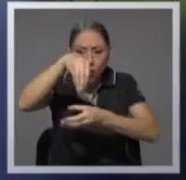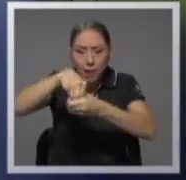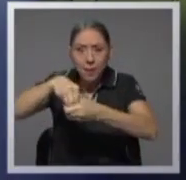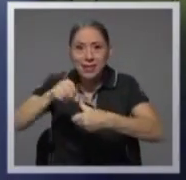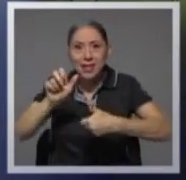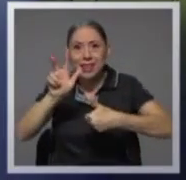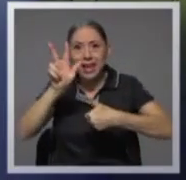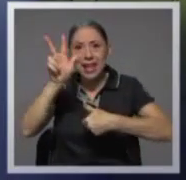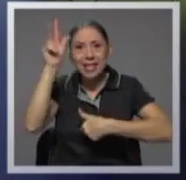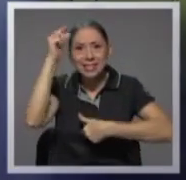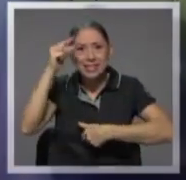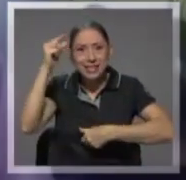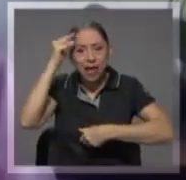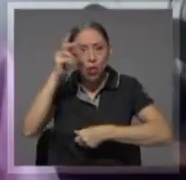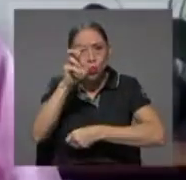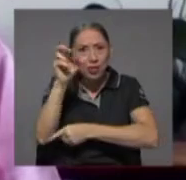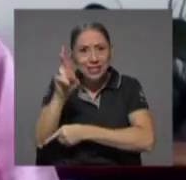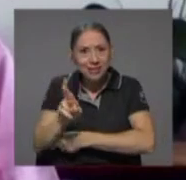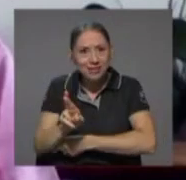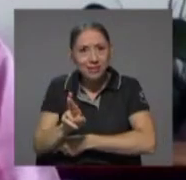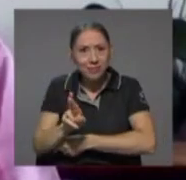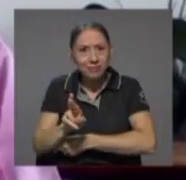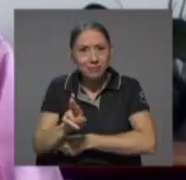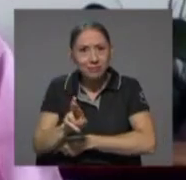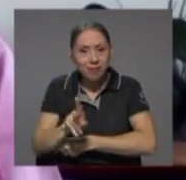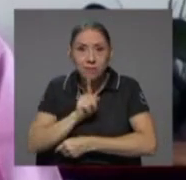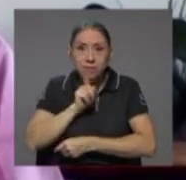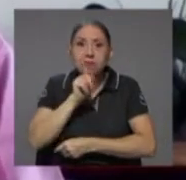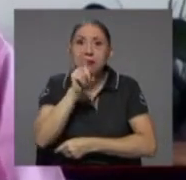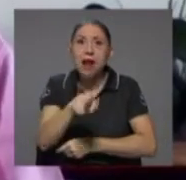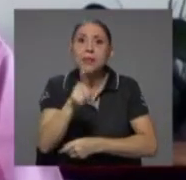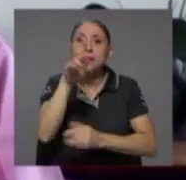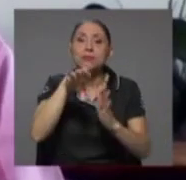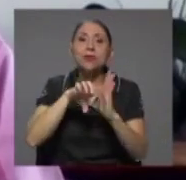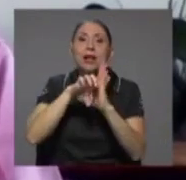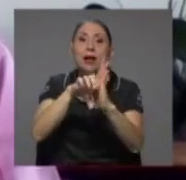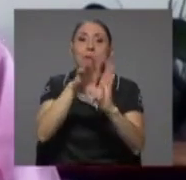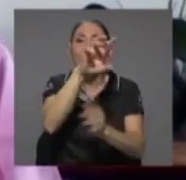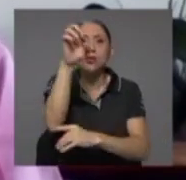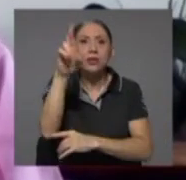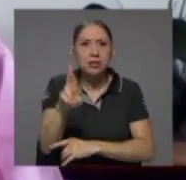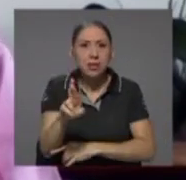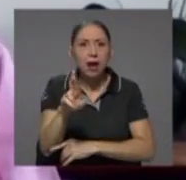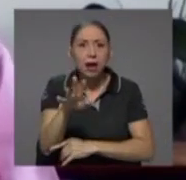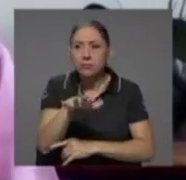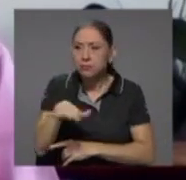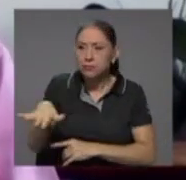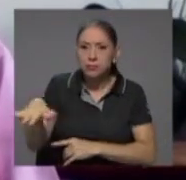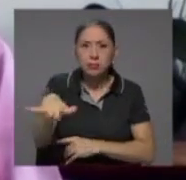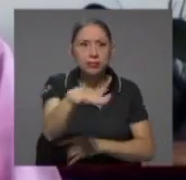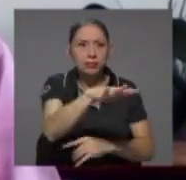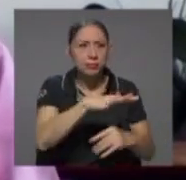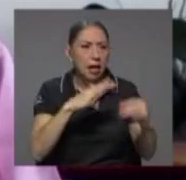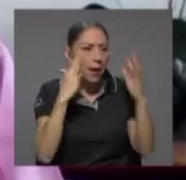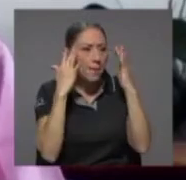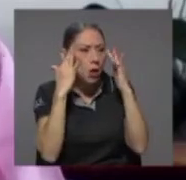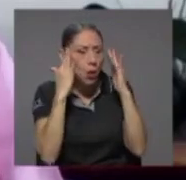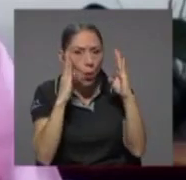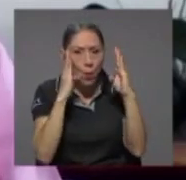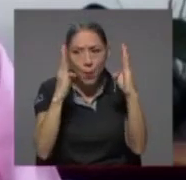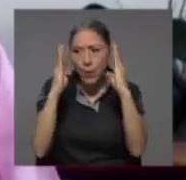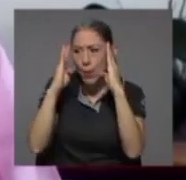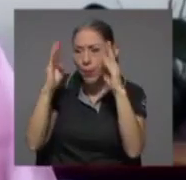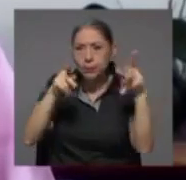costarricense es una insignia sin duda alguna de lo que es Costa Rica es una preocupación por los ciudadanos es una preocupación